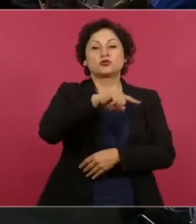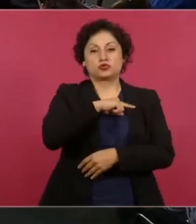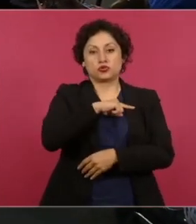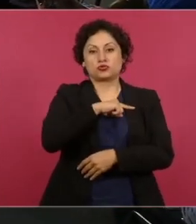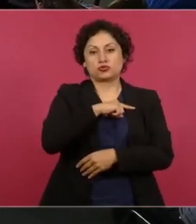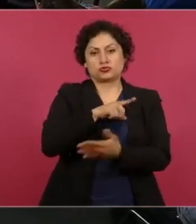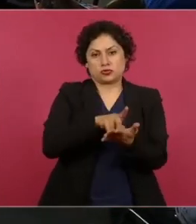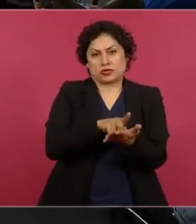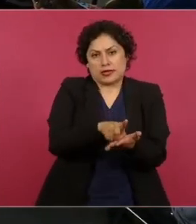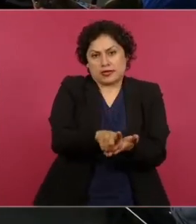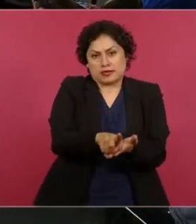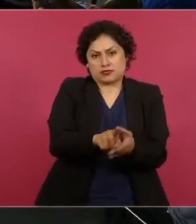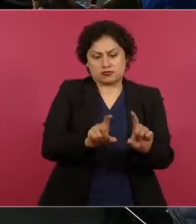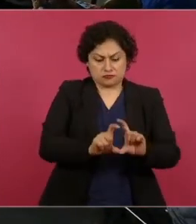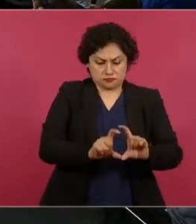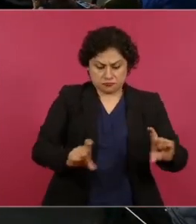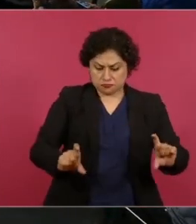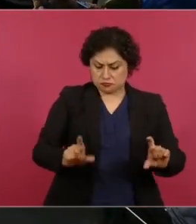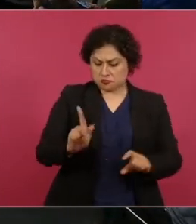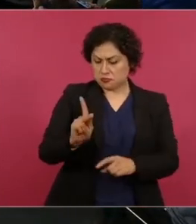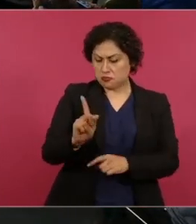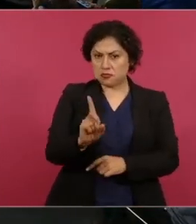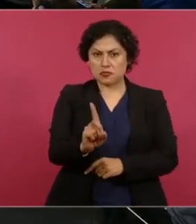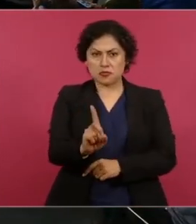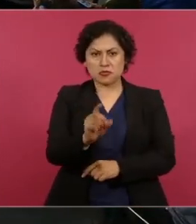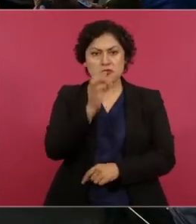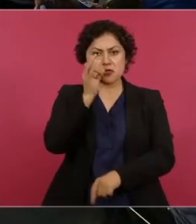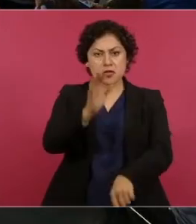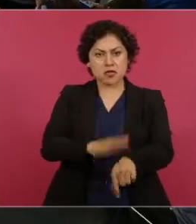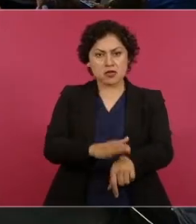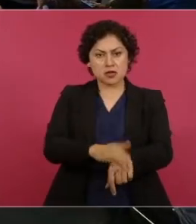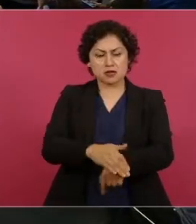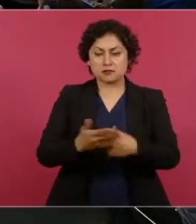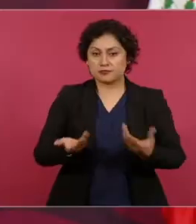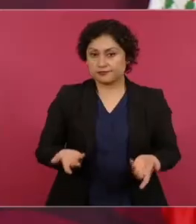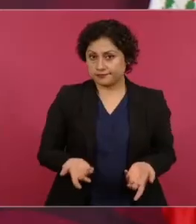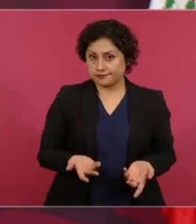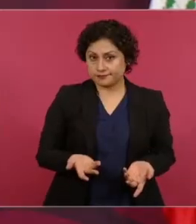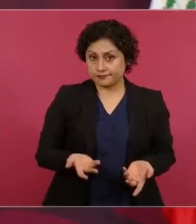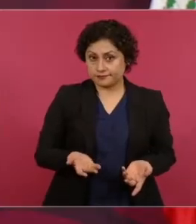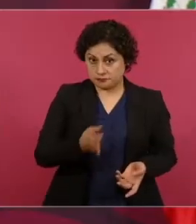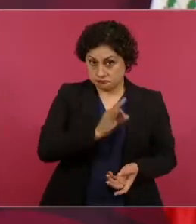que además no estamos